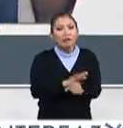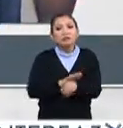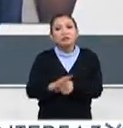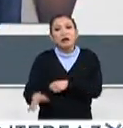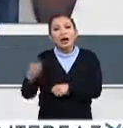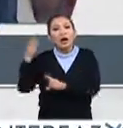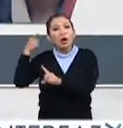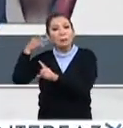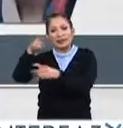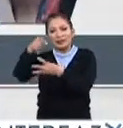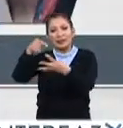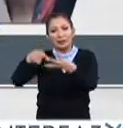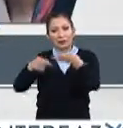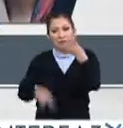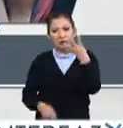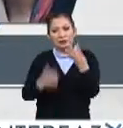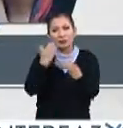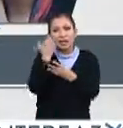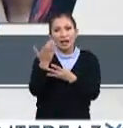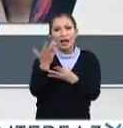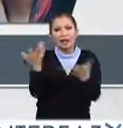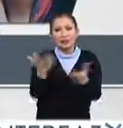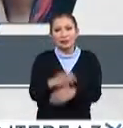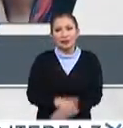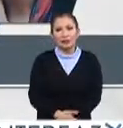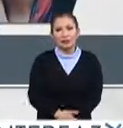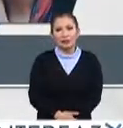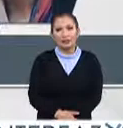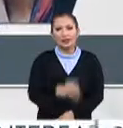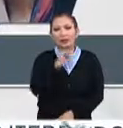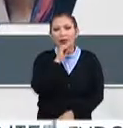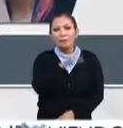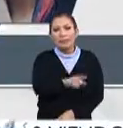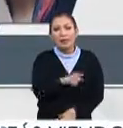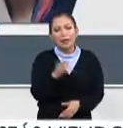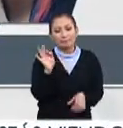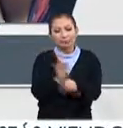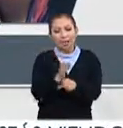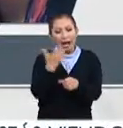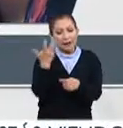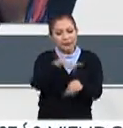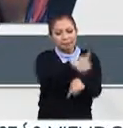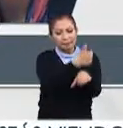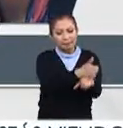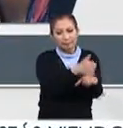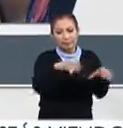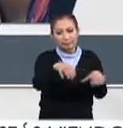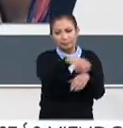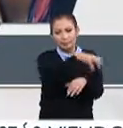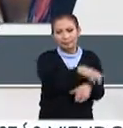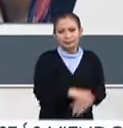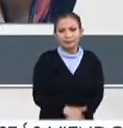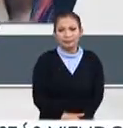cuáles son los objetivos que se pretenden lograr, además, reforzados a partir de la creación del consorcio?